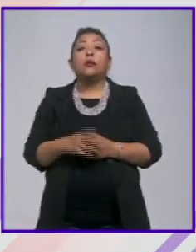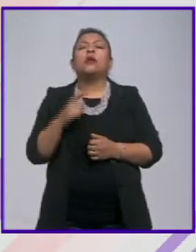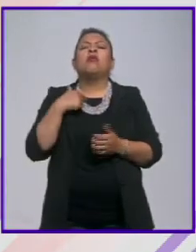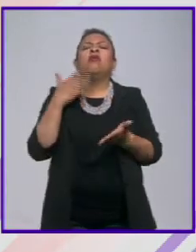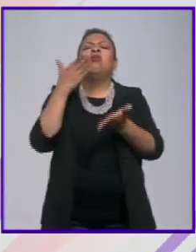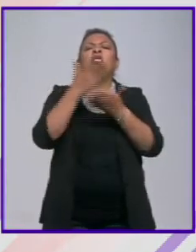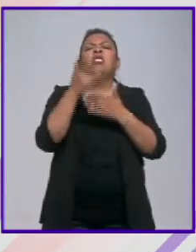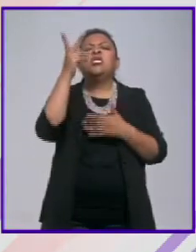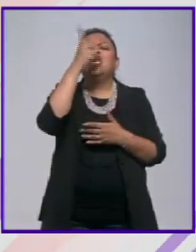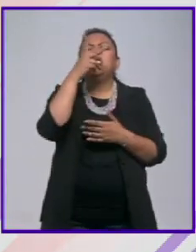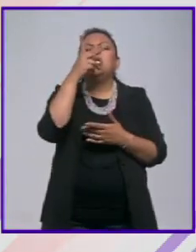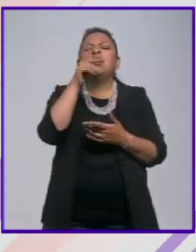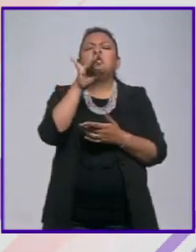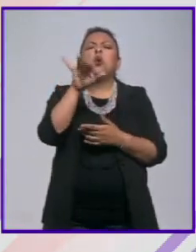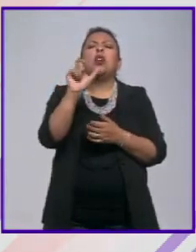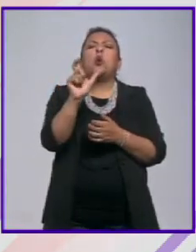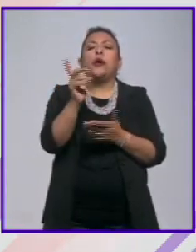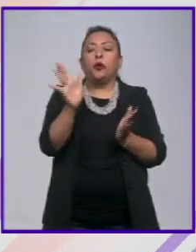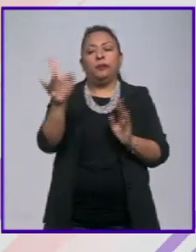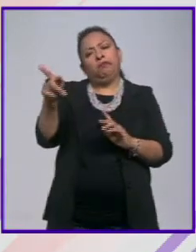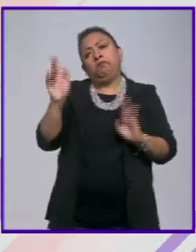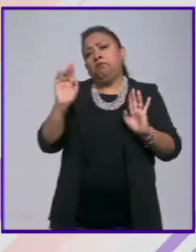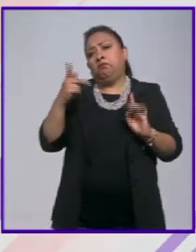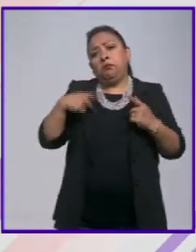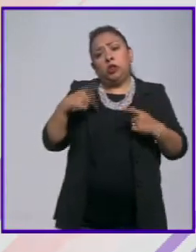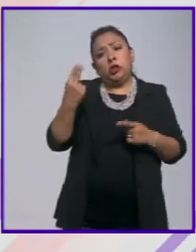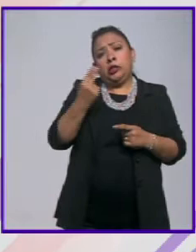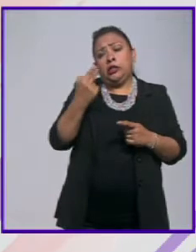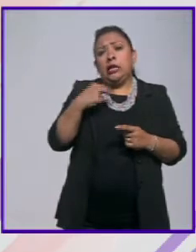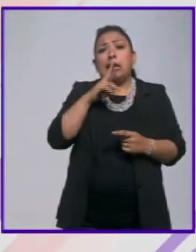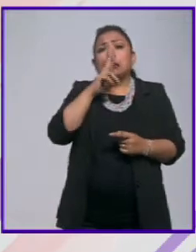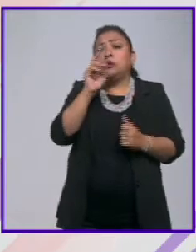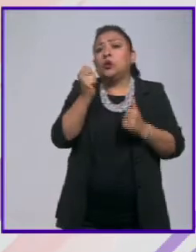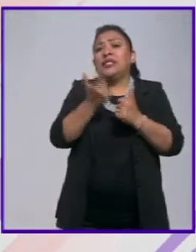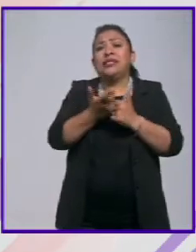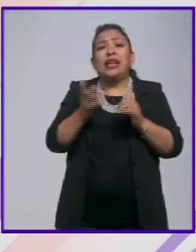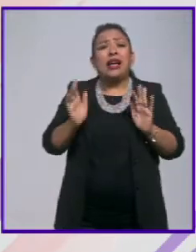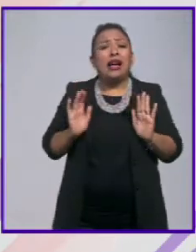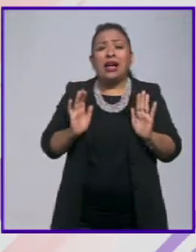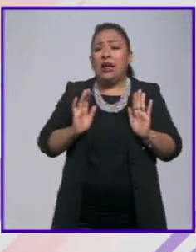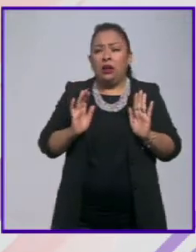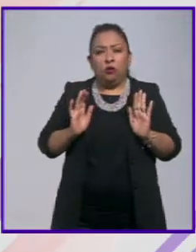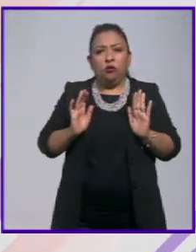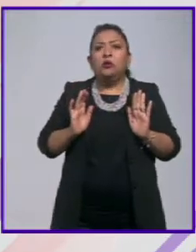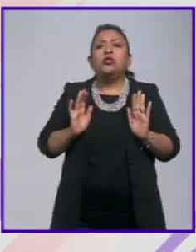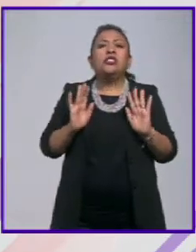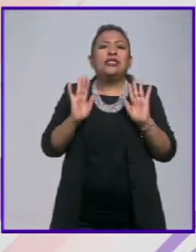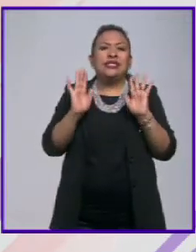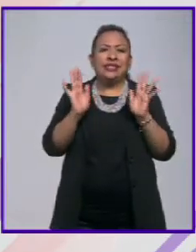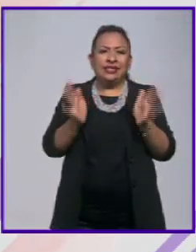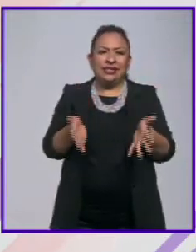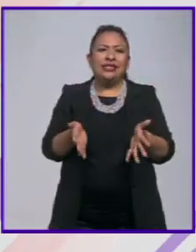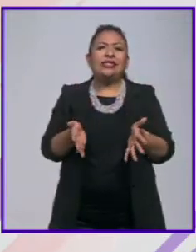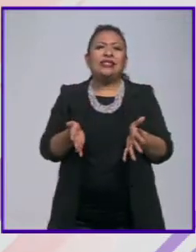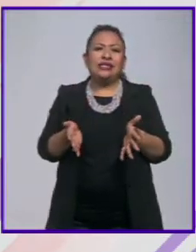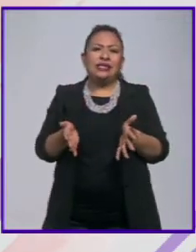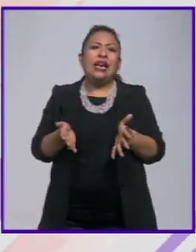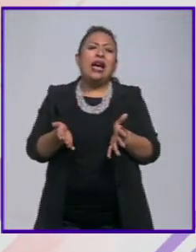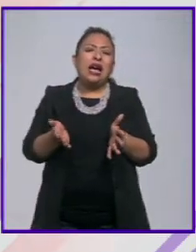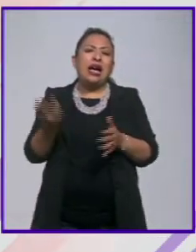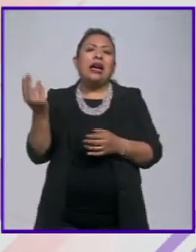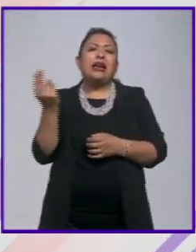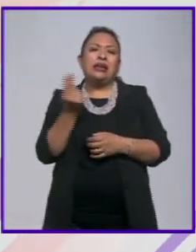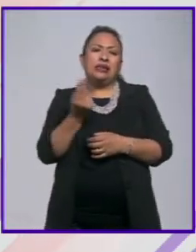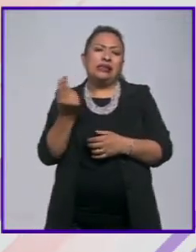es cuando el sujeto necesita responderse algo que ya necesita